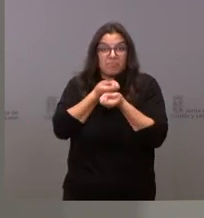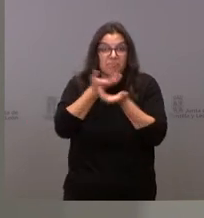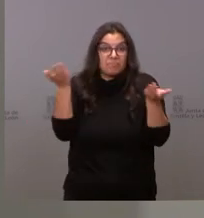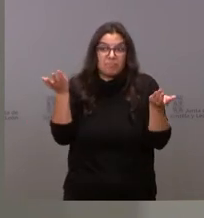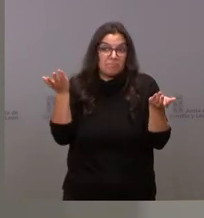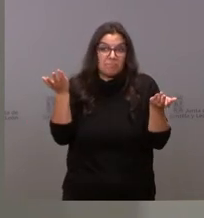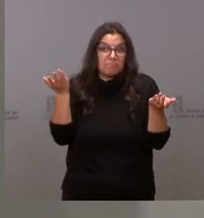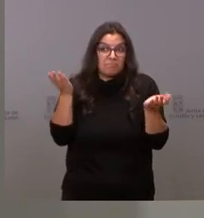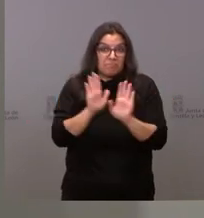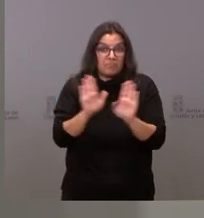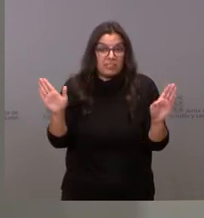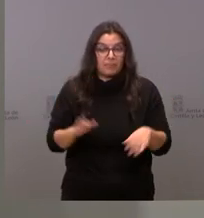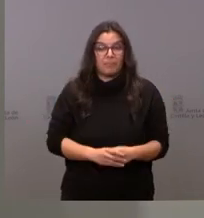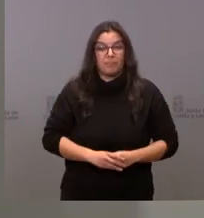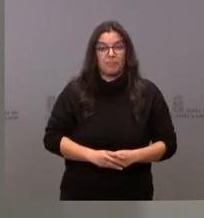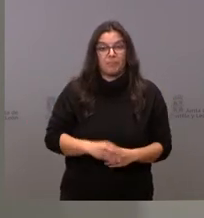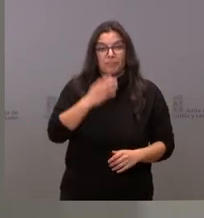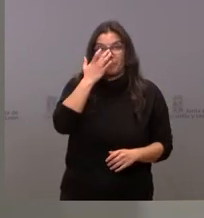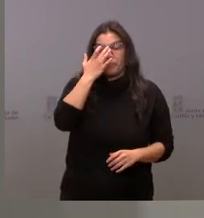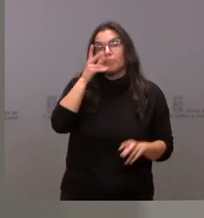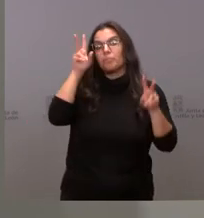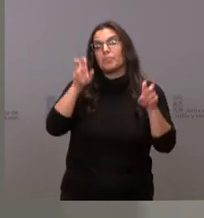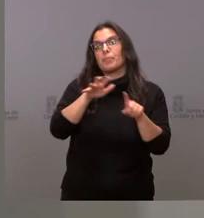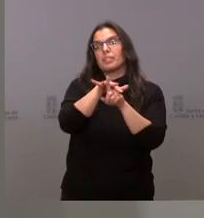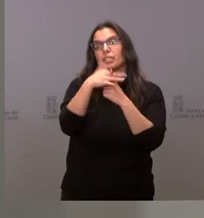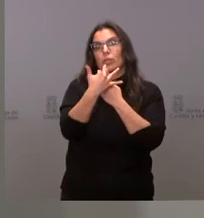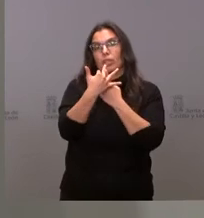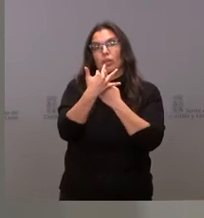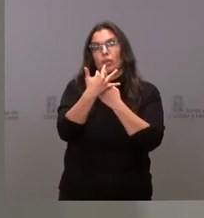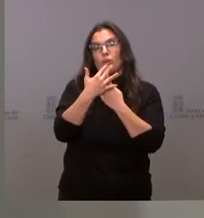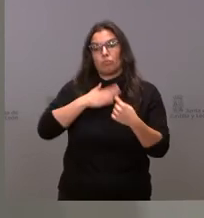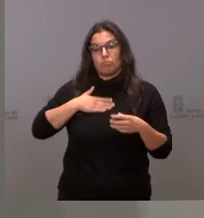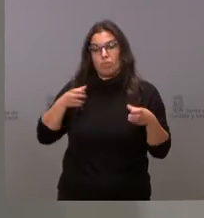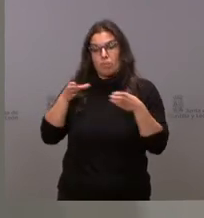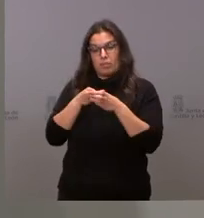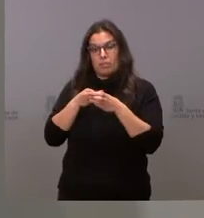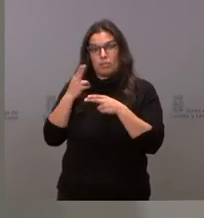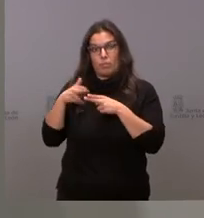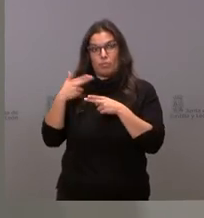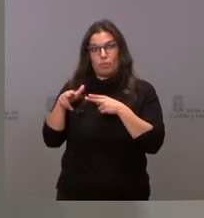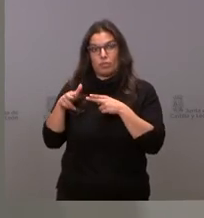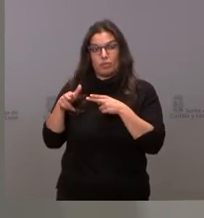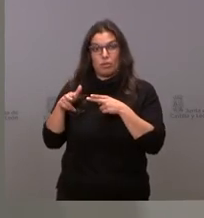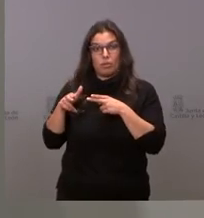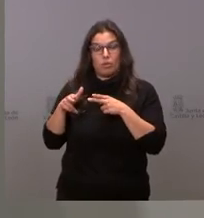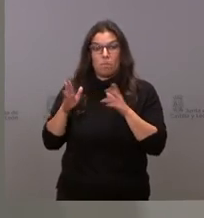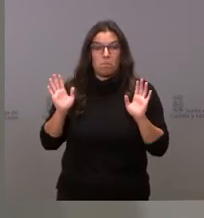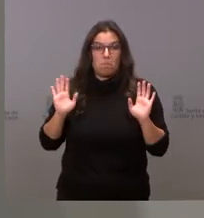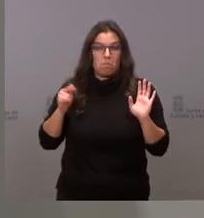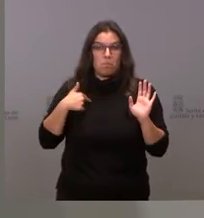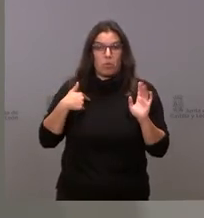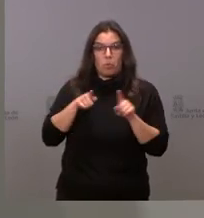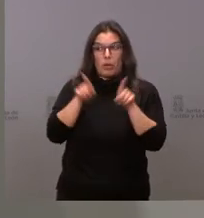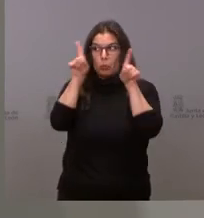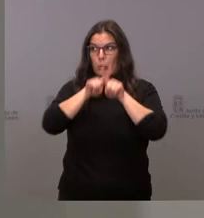va más allá sobre la situación de nuestro partido yo no me voy a escurrir de